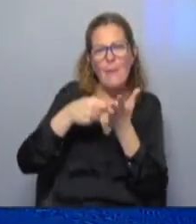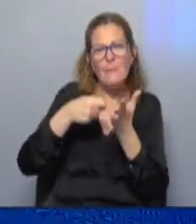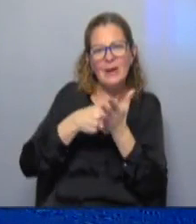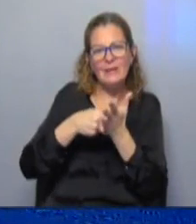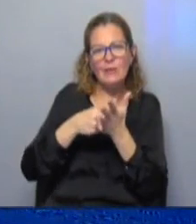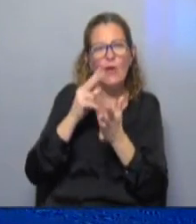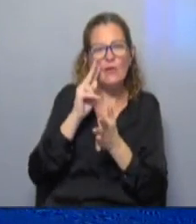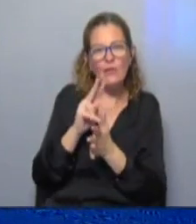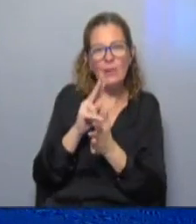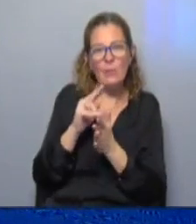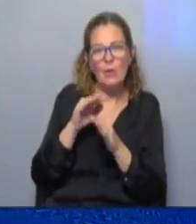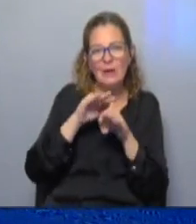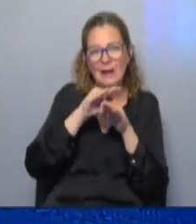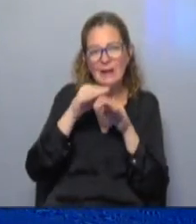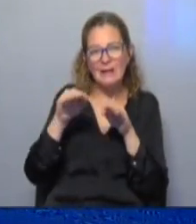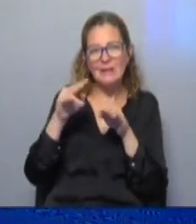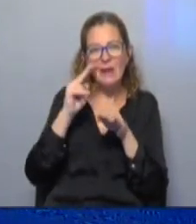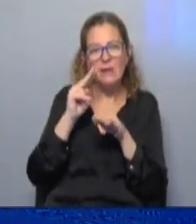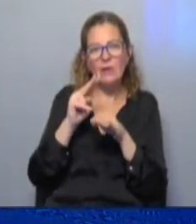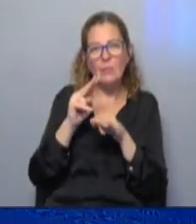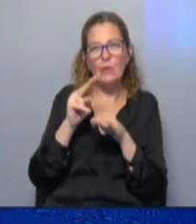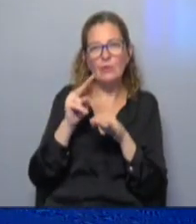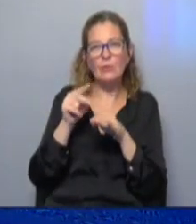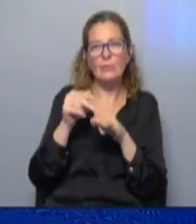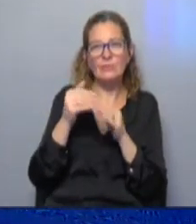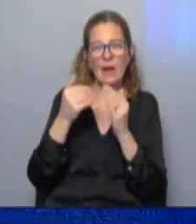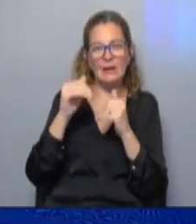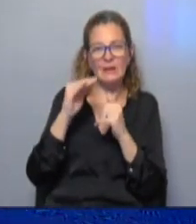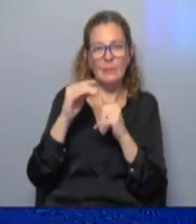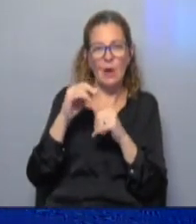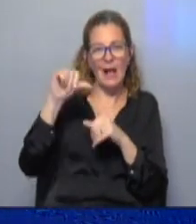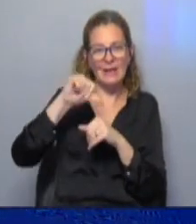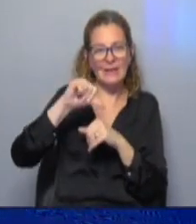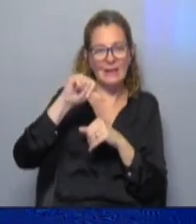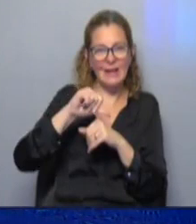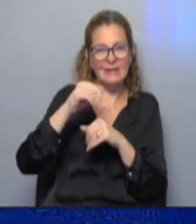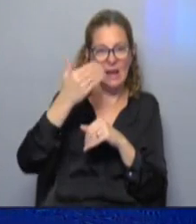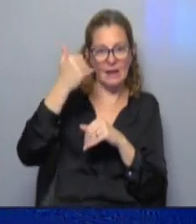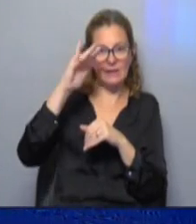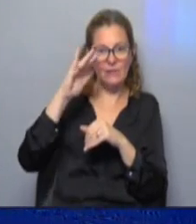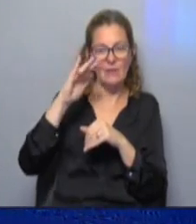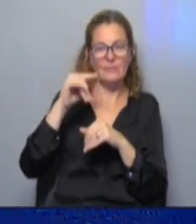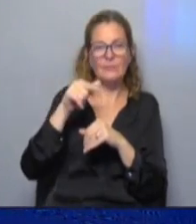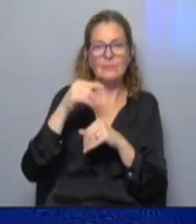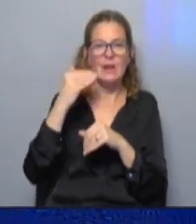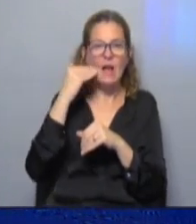precios la línea que se encuentra en la parte superior es el aceite de girasol que comenzó en abril de